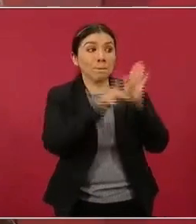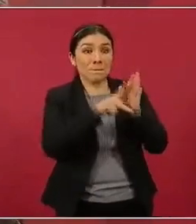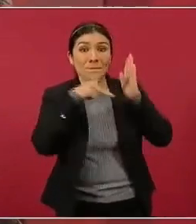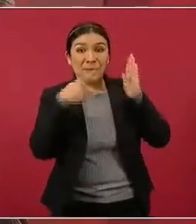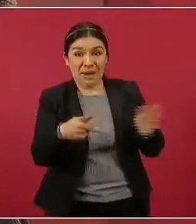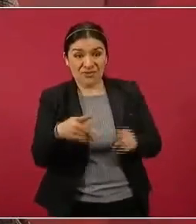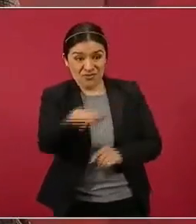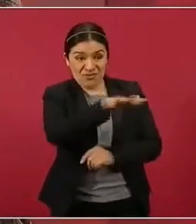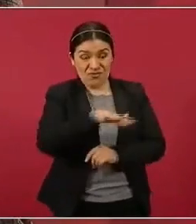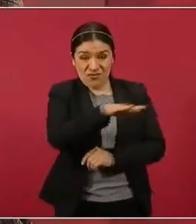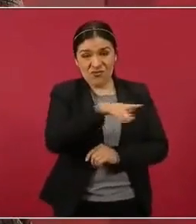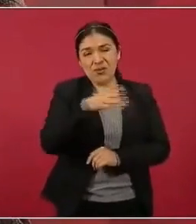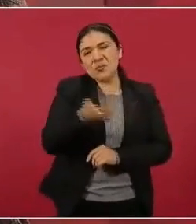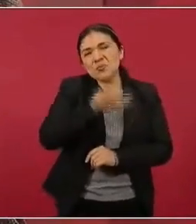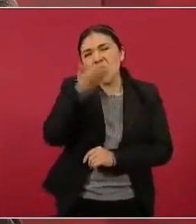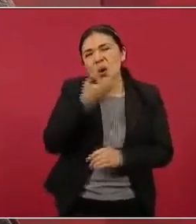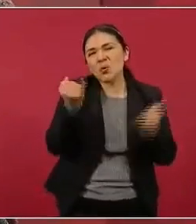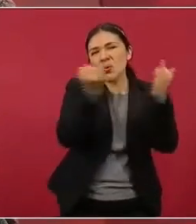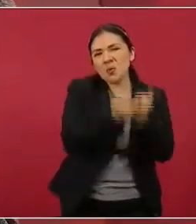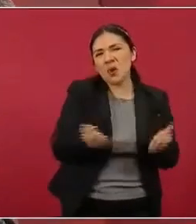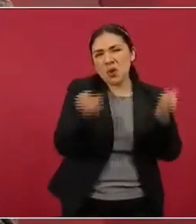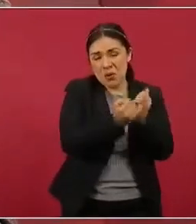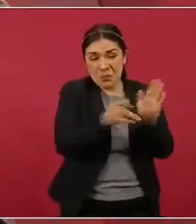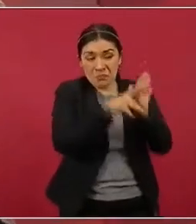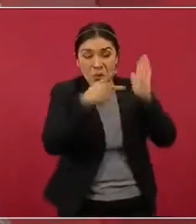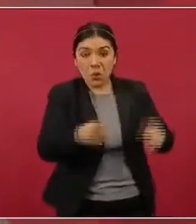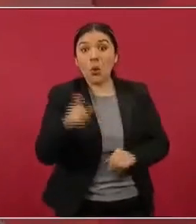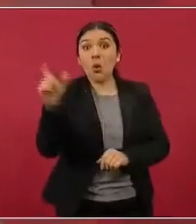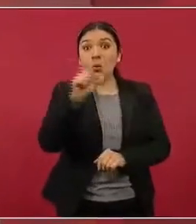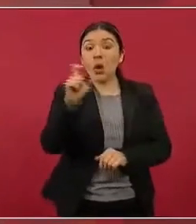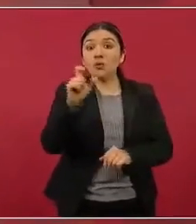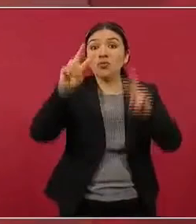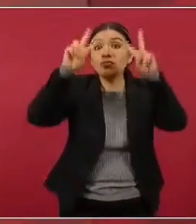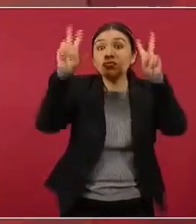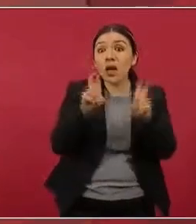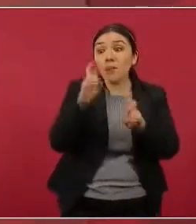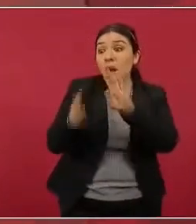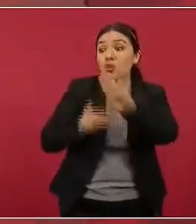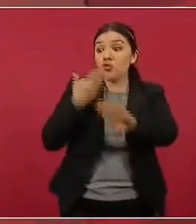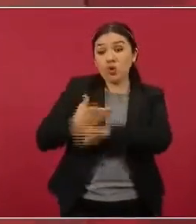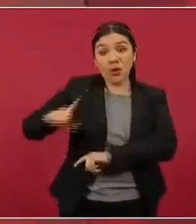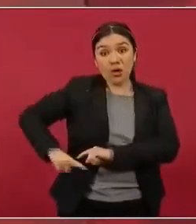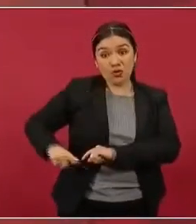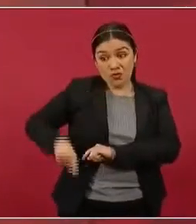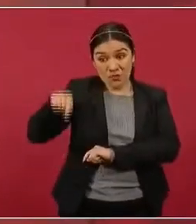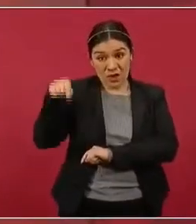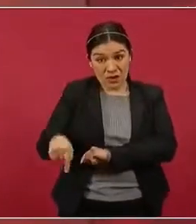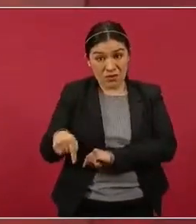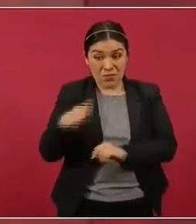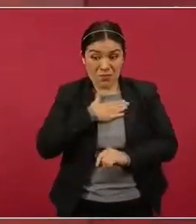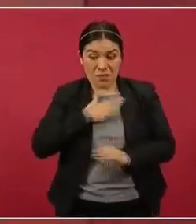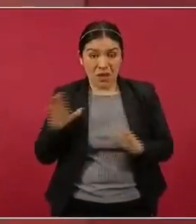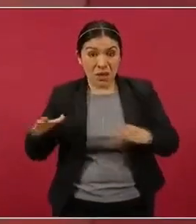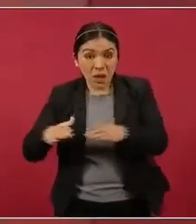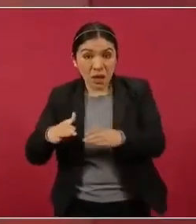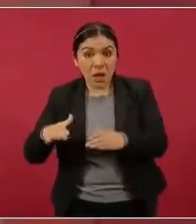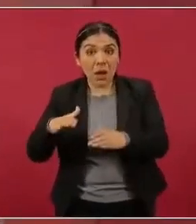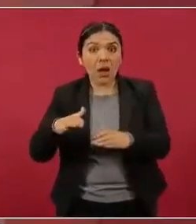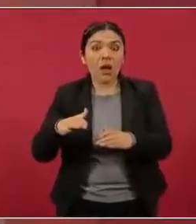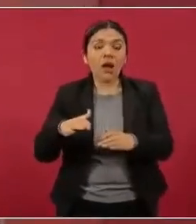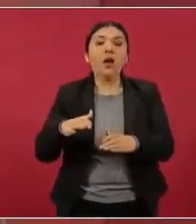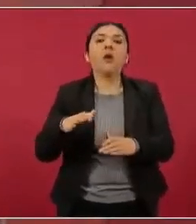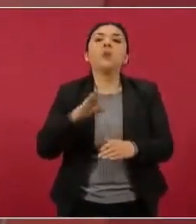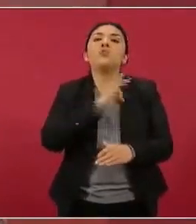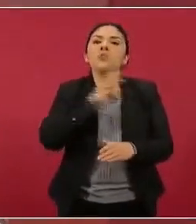conservadora, cuando son asuntos en contra de nuestras, los